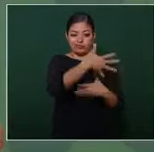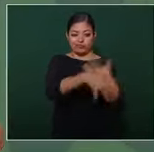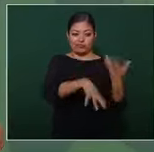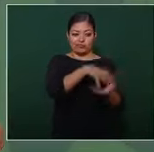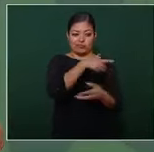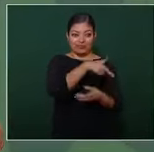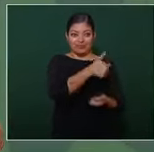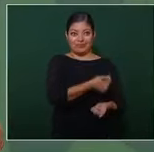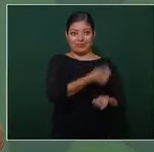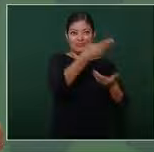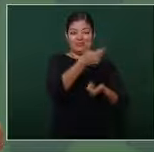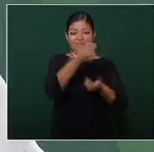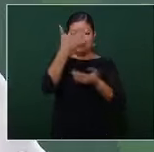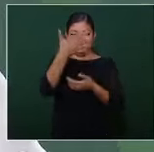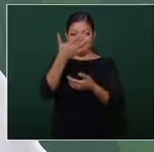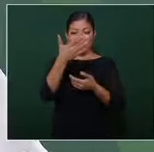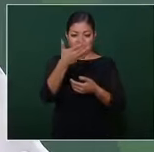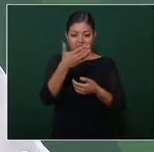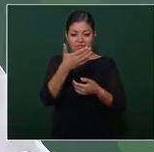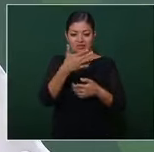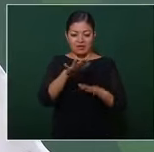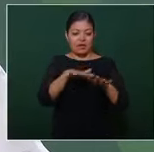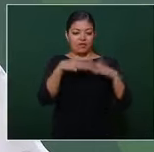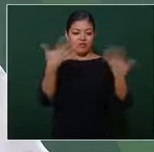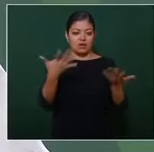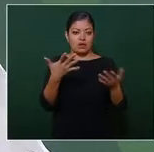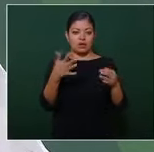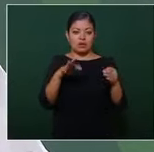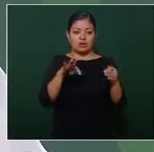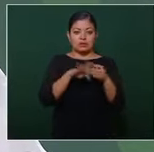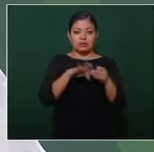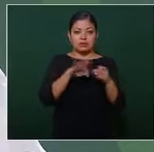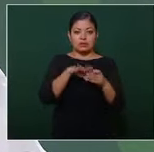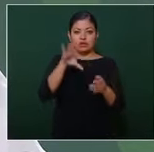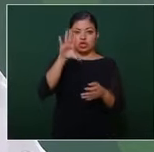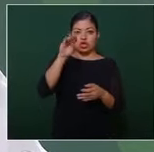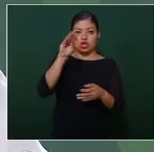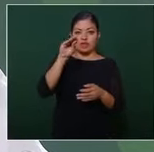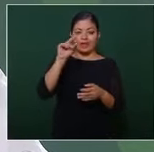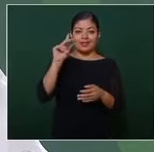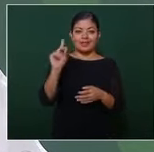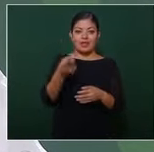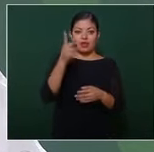al extranjero por encima de 90 dólares el barril